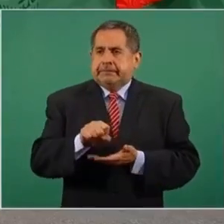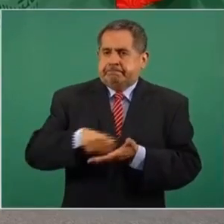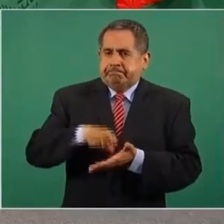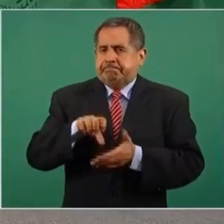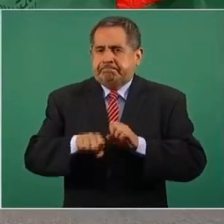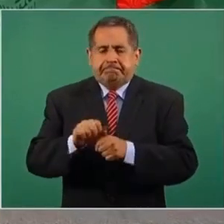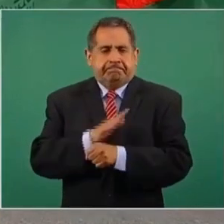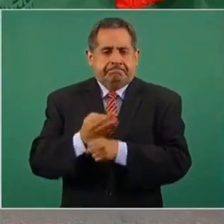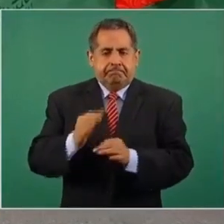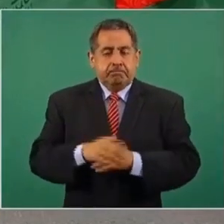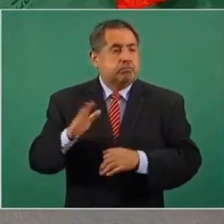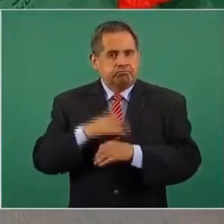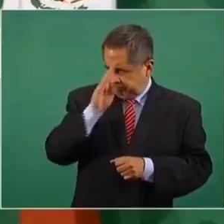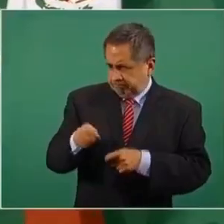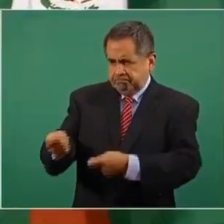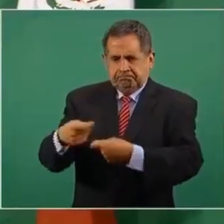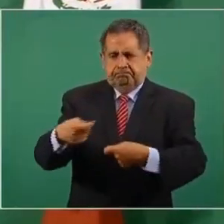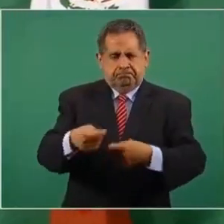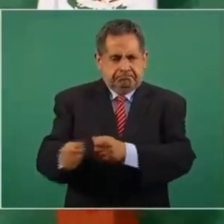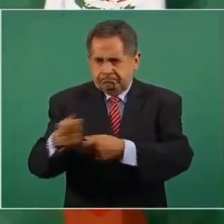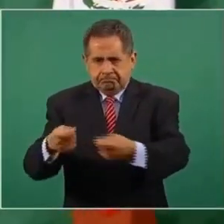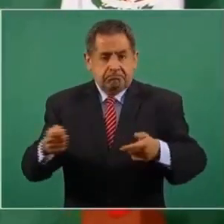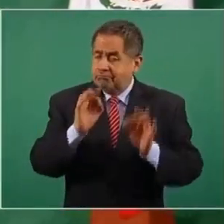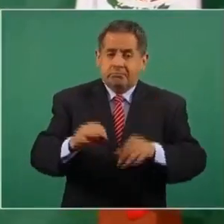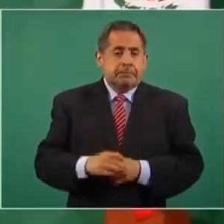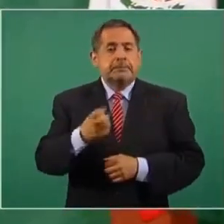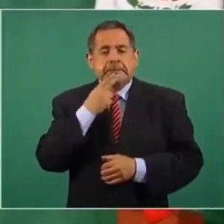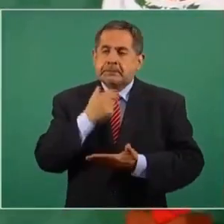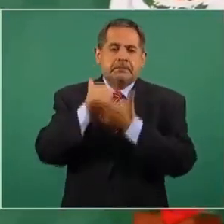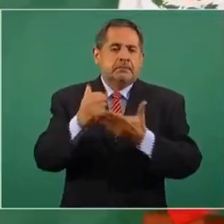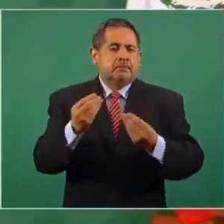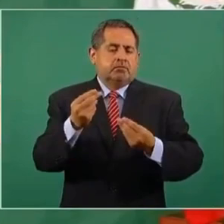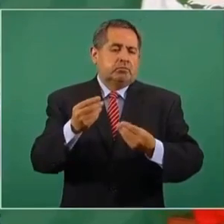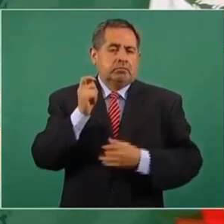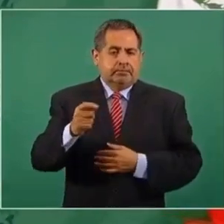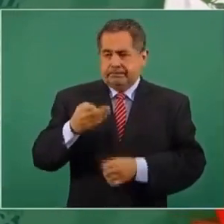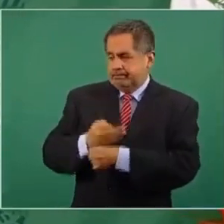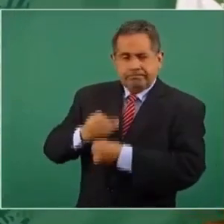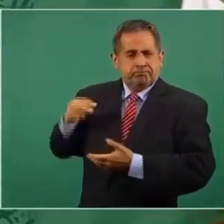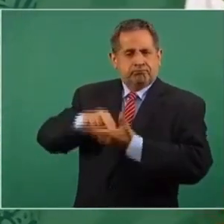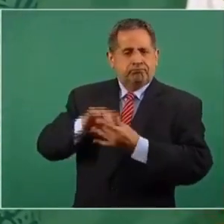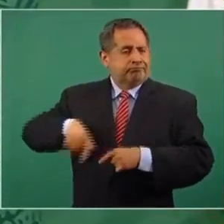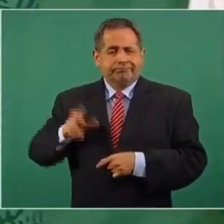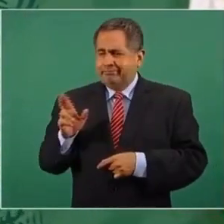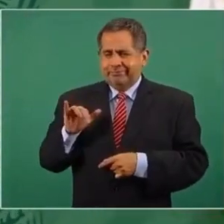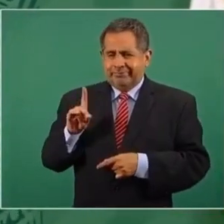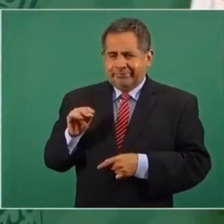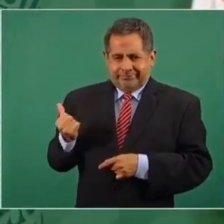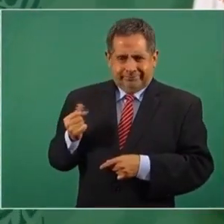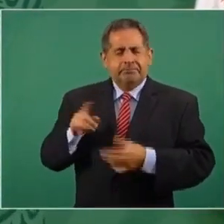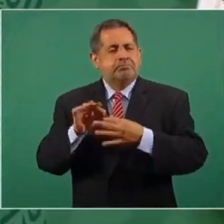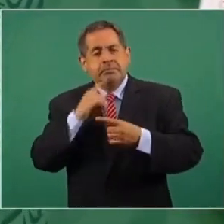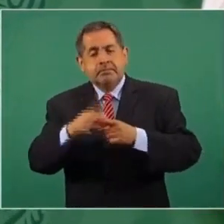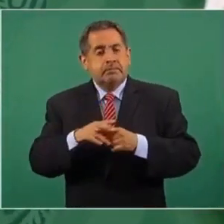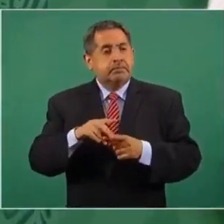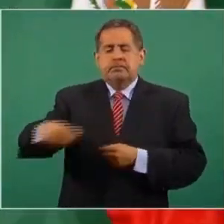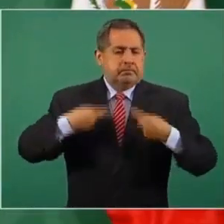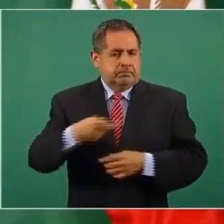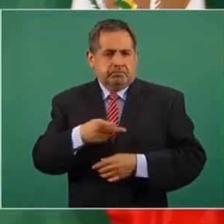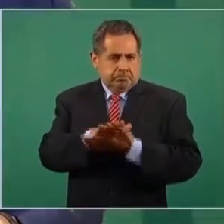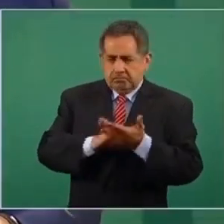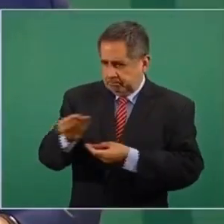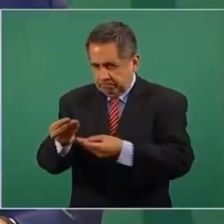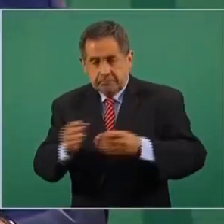básico, porque estamos bajando recursos. Y esto nos ayuda mucho con lo que aquí mencionó Ricardo Seyfield de las remesas